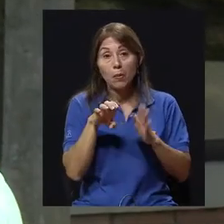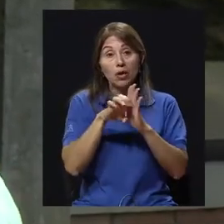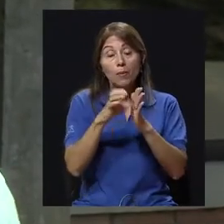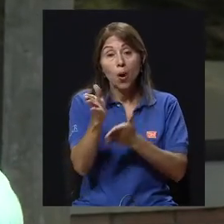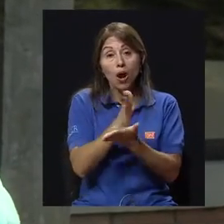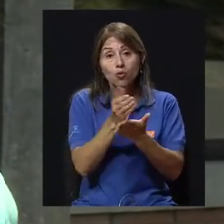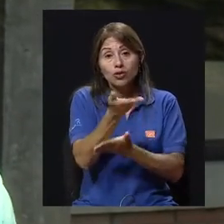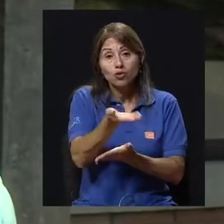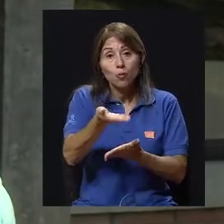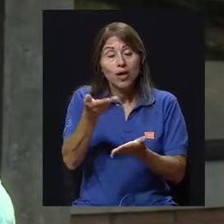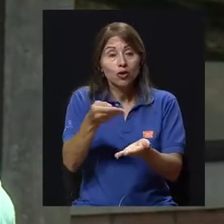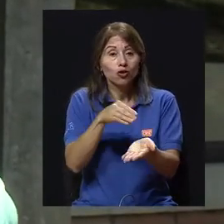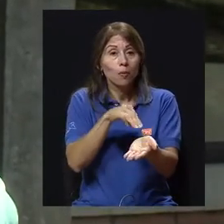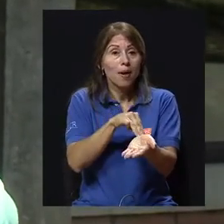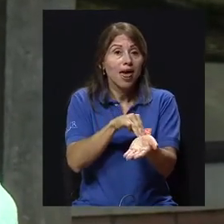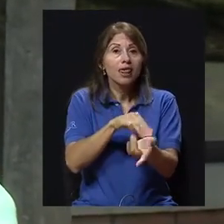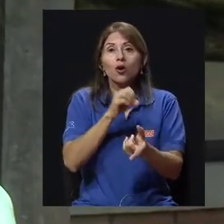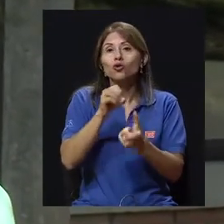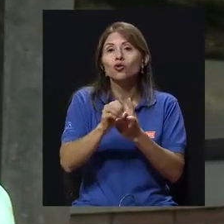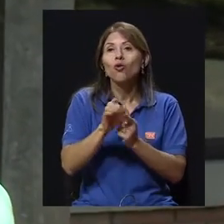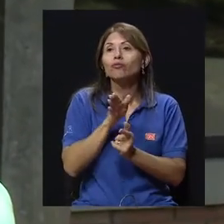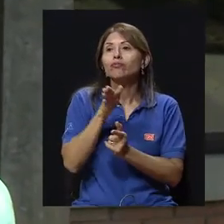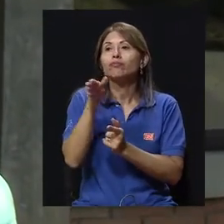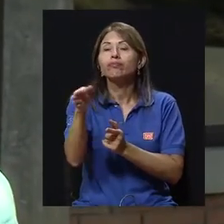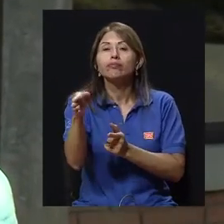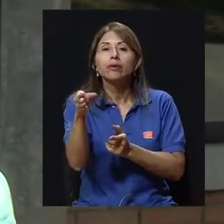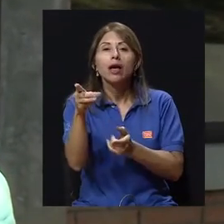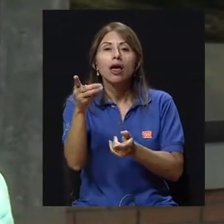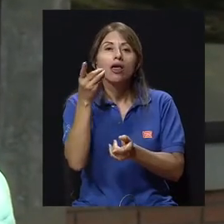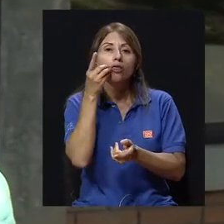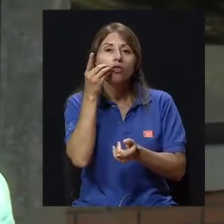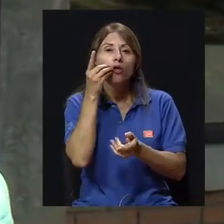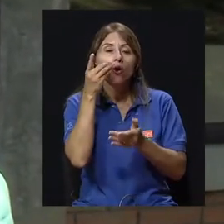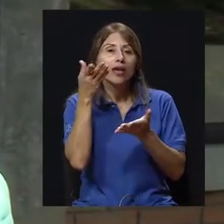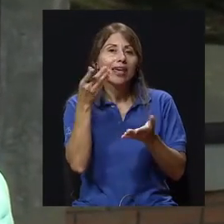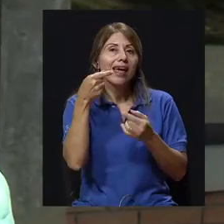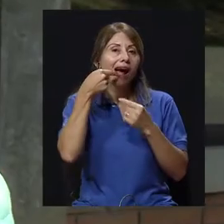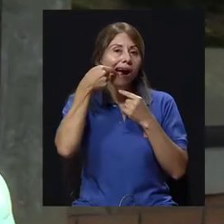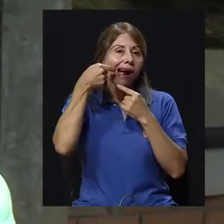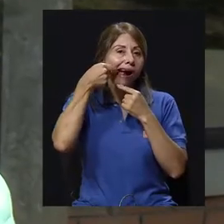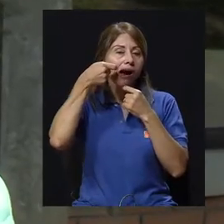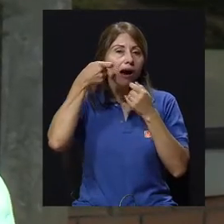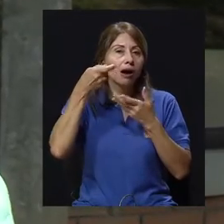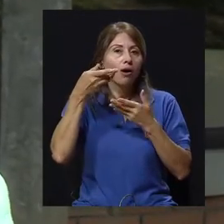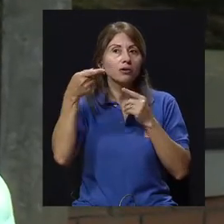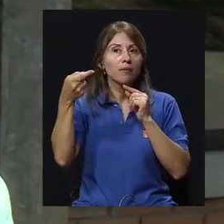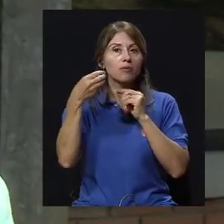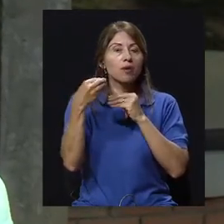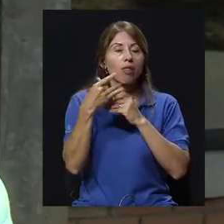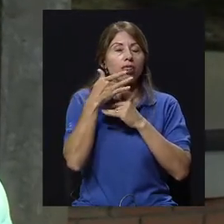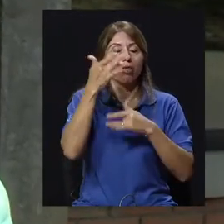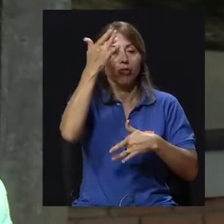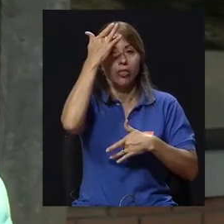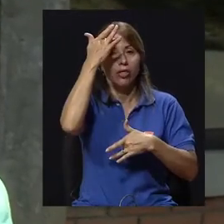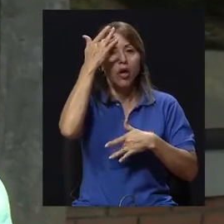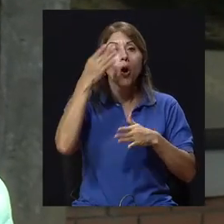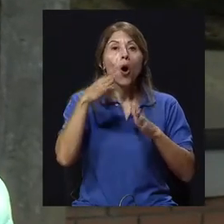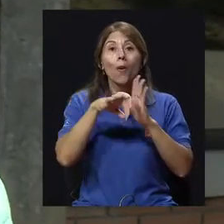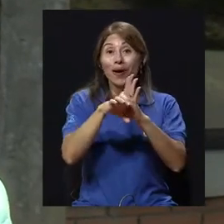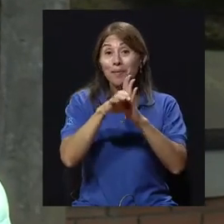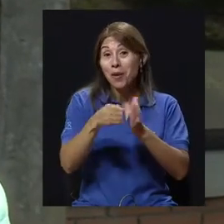instrumentos médicos, instrumentos de odontología, instrumentos, por ejemplo, porque la gente a veces piensa que ir al